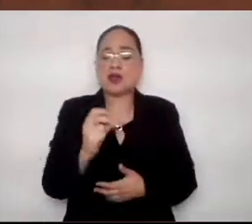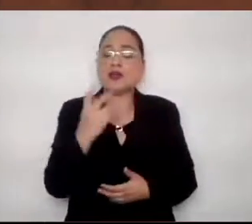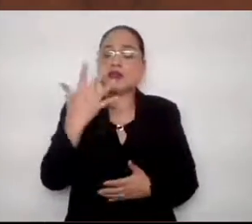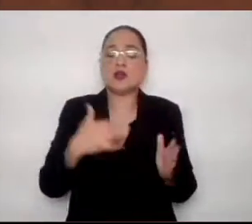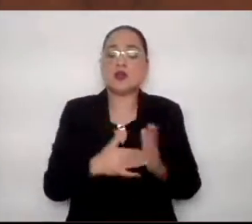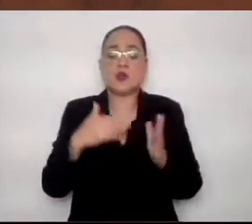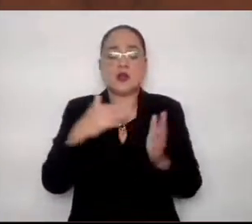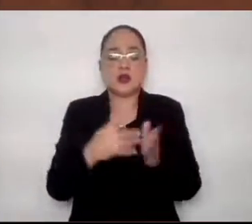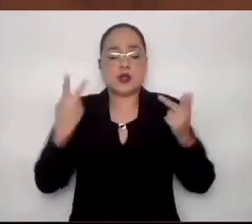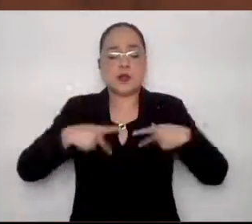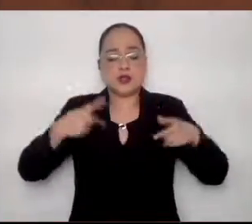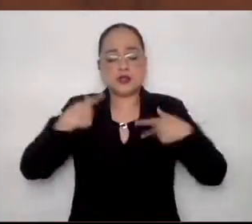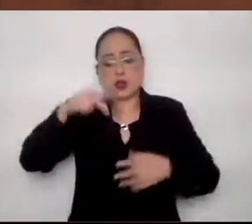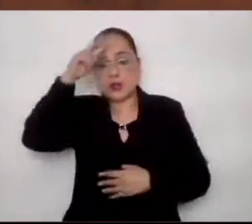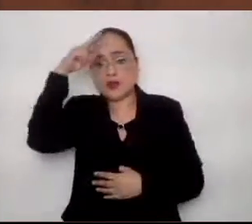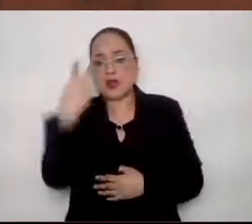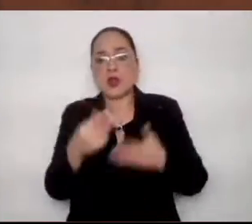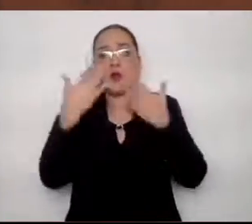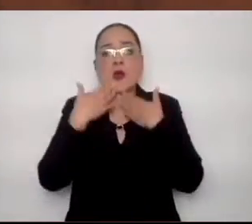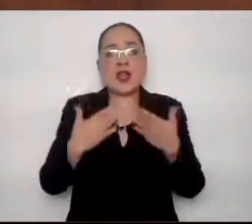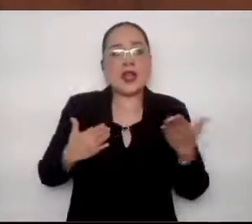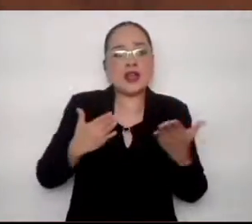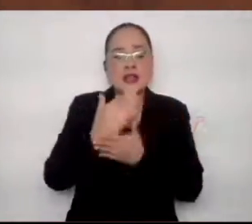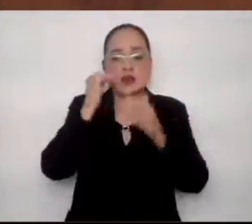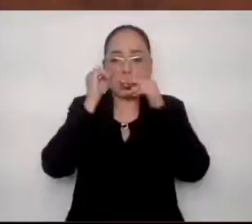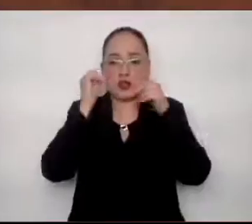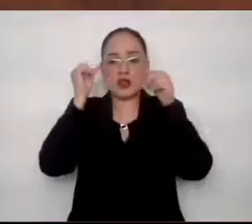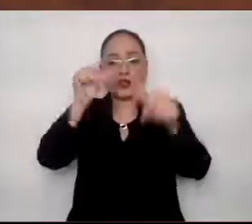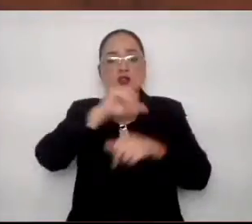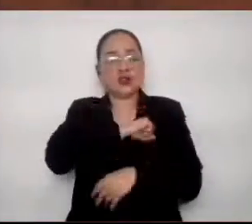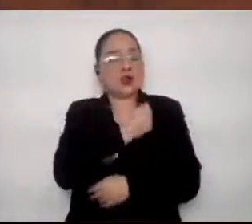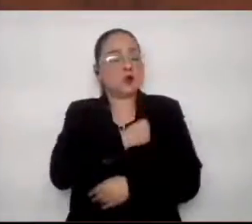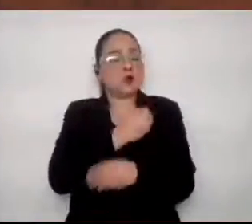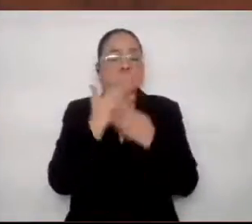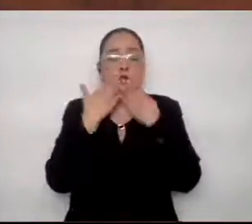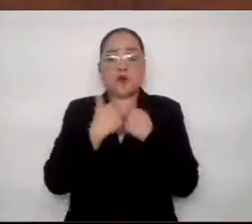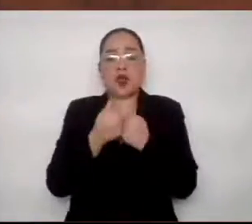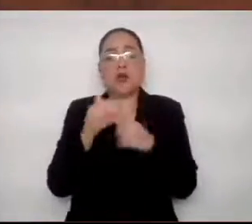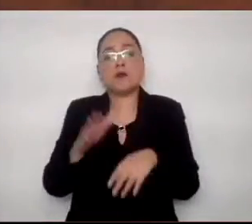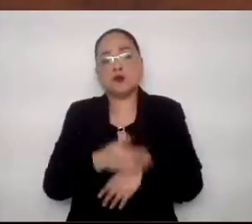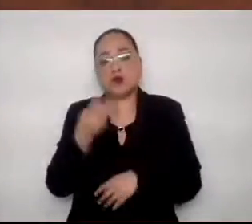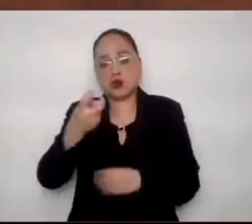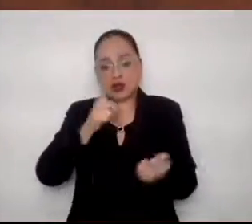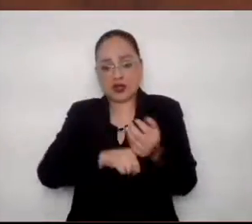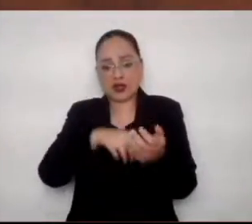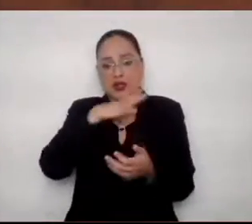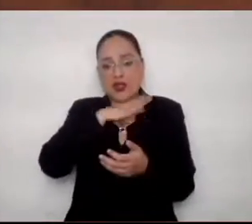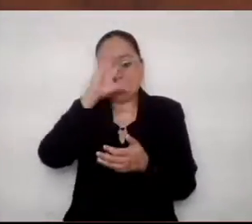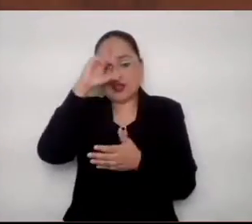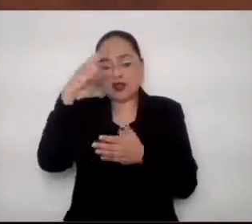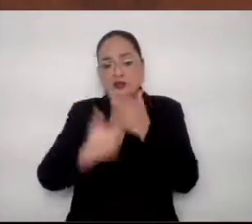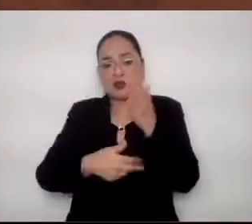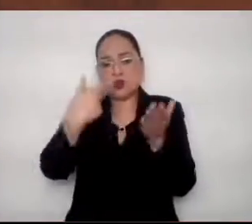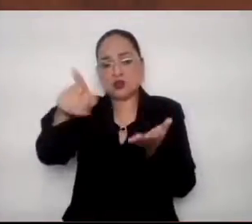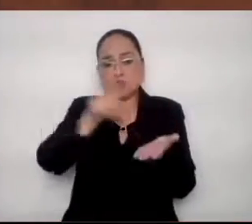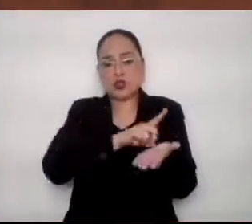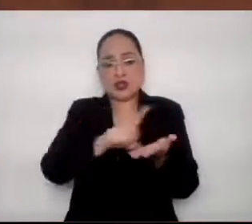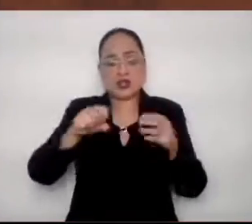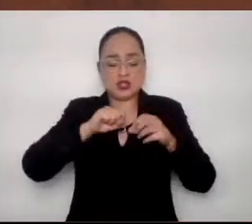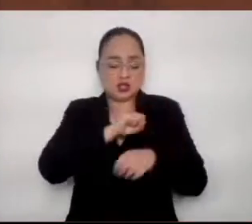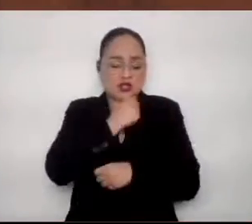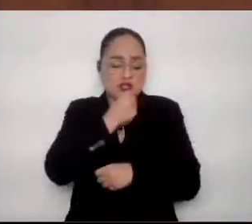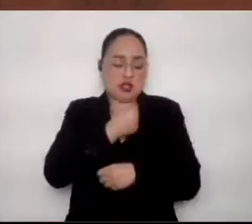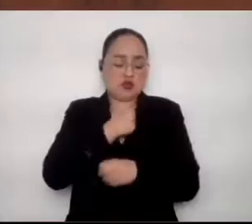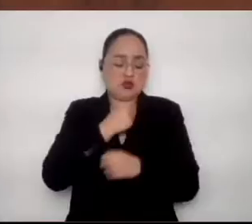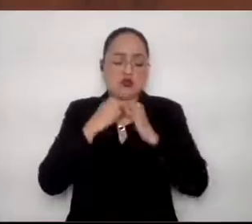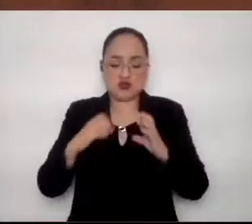mexicanos que no tienen acceso al más mínimo servicio de salud, lo que vulnera su derecho al disfrute al nivel más alto de salud física y mental y